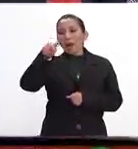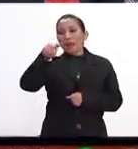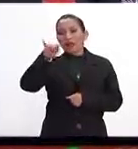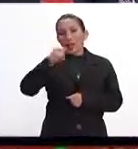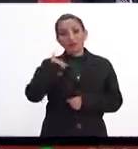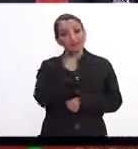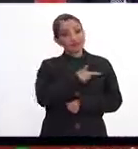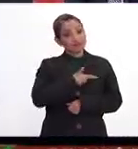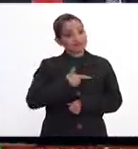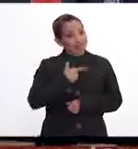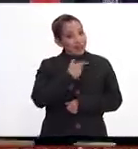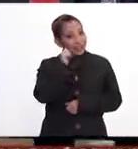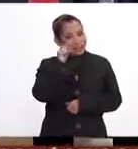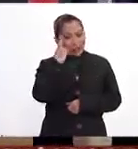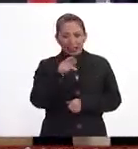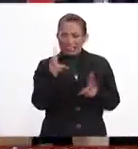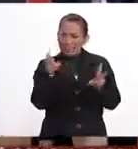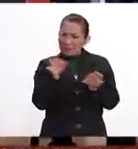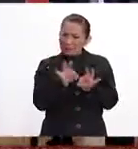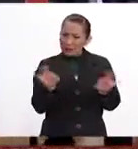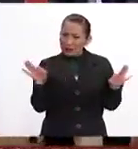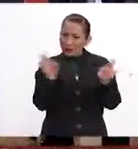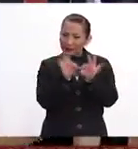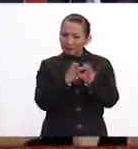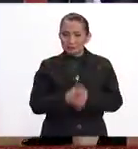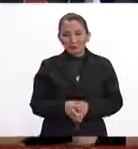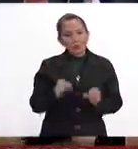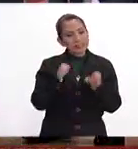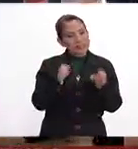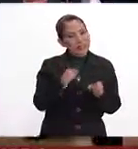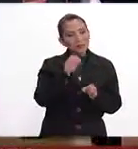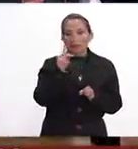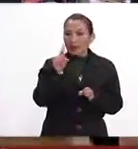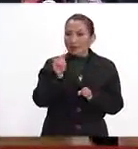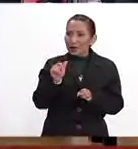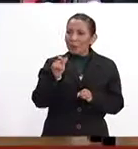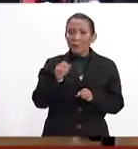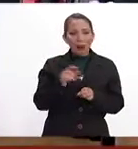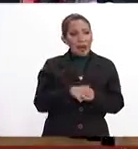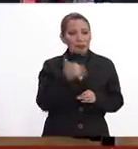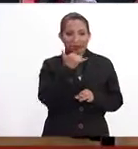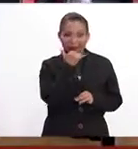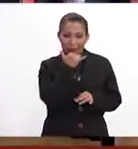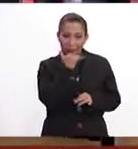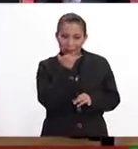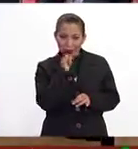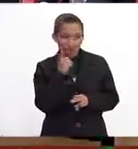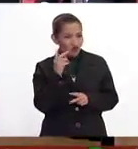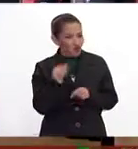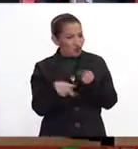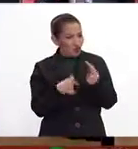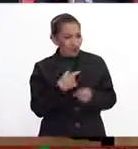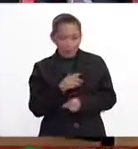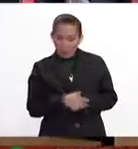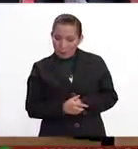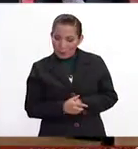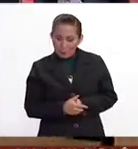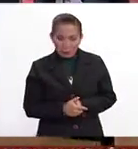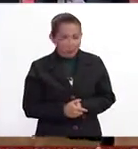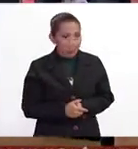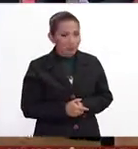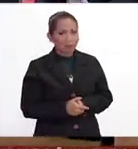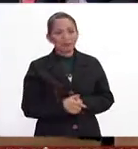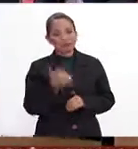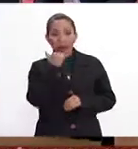gusto porque siempre tocas temas muy importantes. ¿Cómo estás Patiomar? Un gusto, perdón por la ausencia. No, contrario, me decías